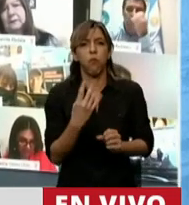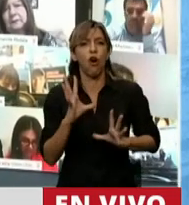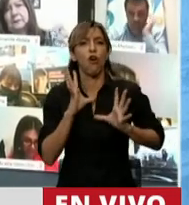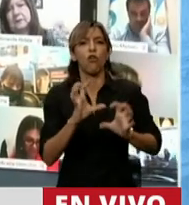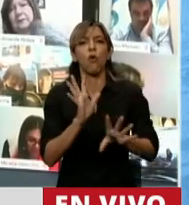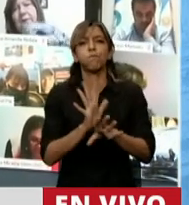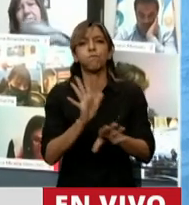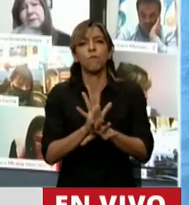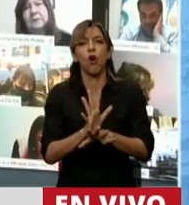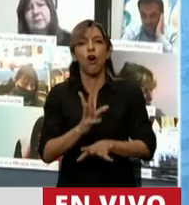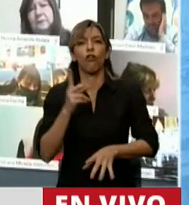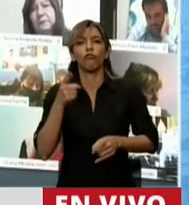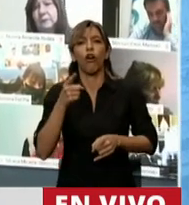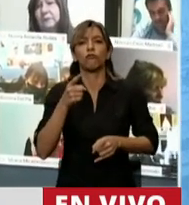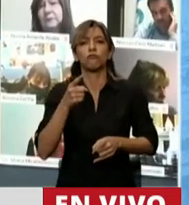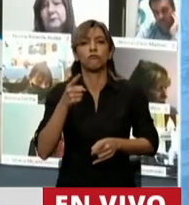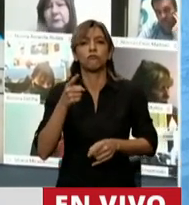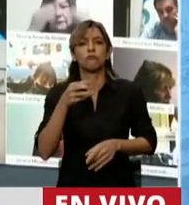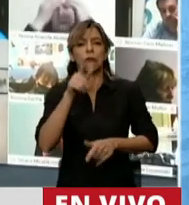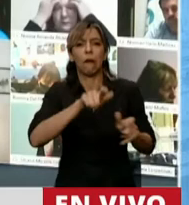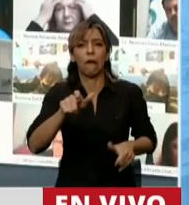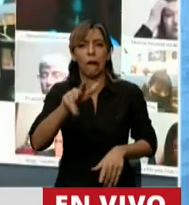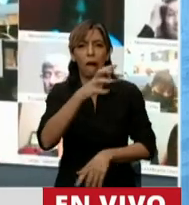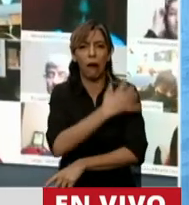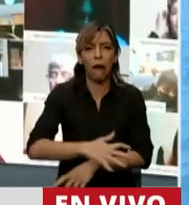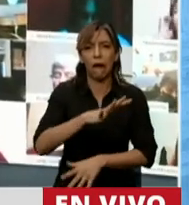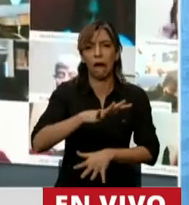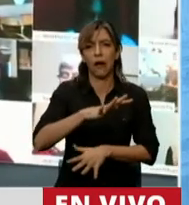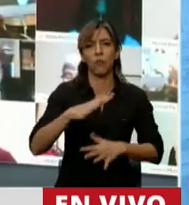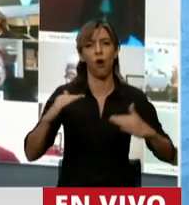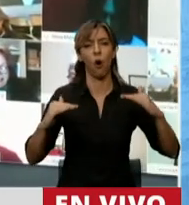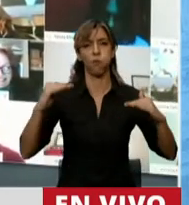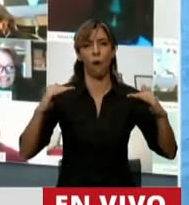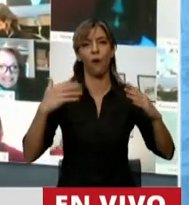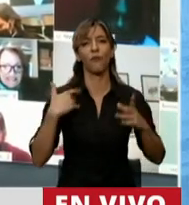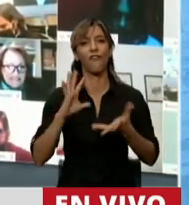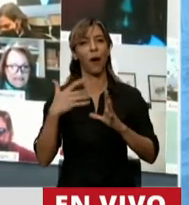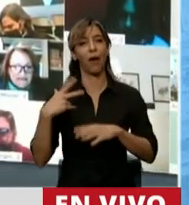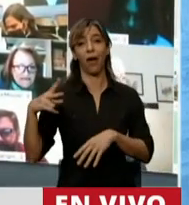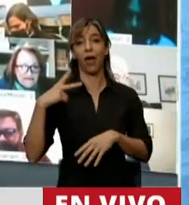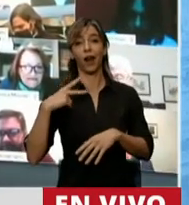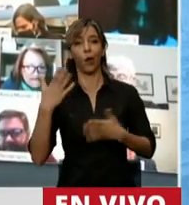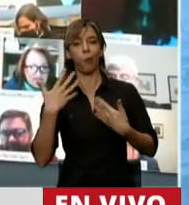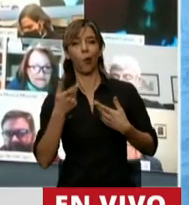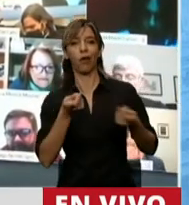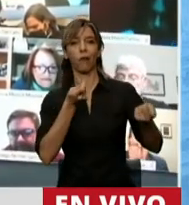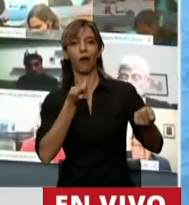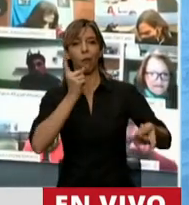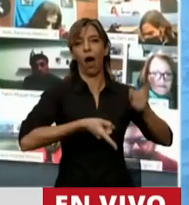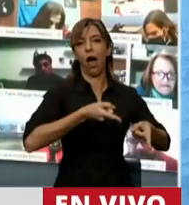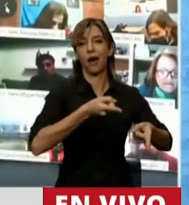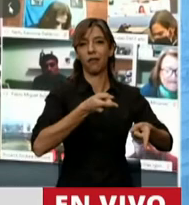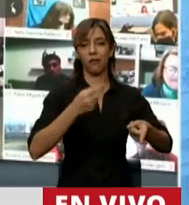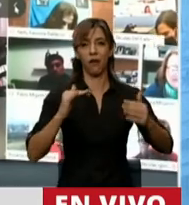siente con derecho a ejercer el revanchismo sobre los más débiles. Sobre los trabajadores y las trabajadoras.